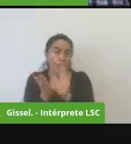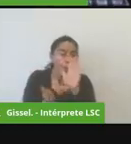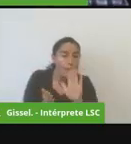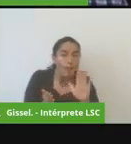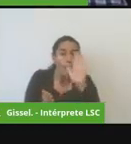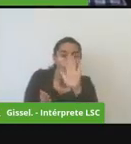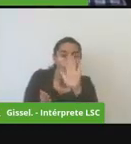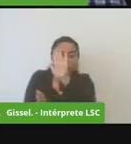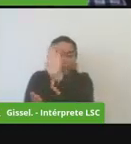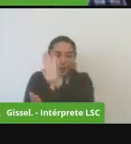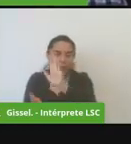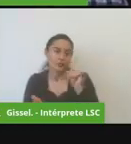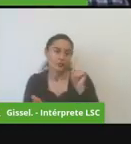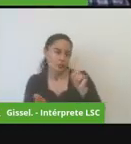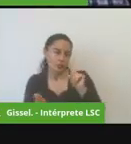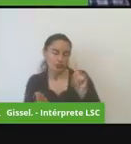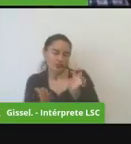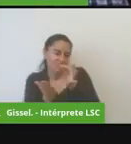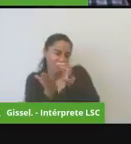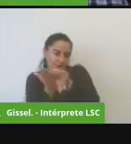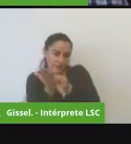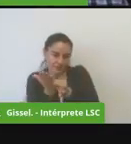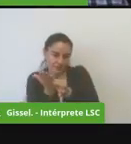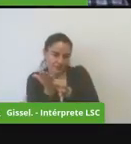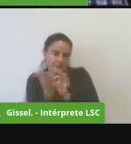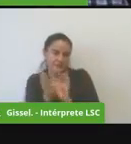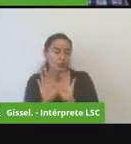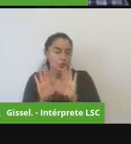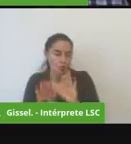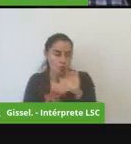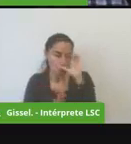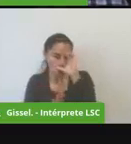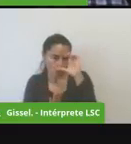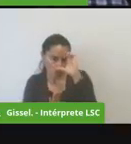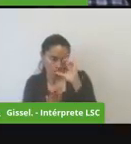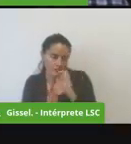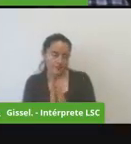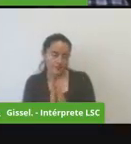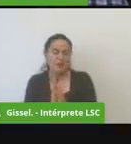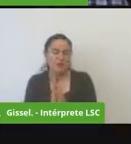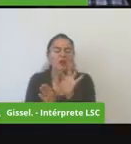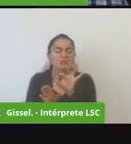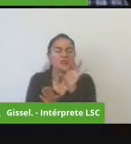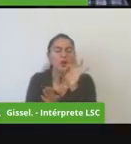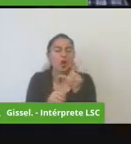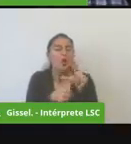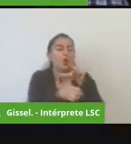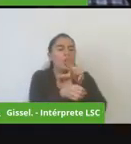departamento vamos a escoger la localidad el barrio